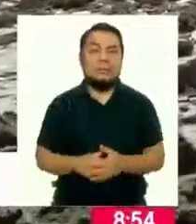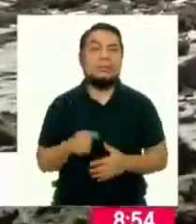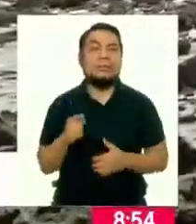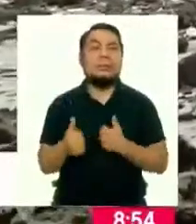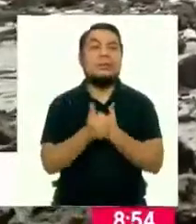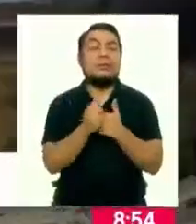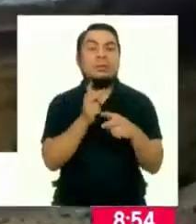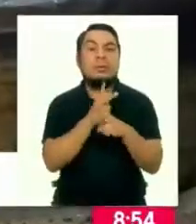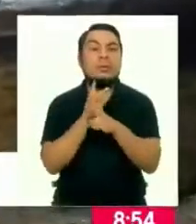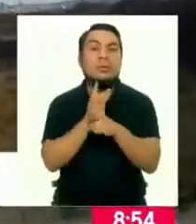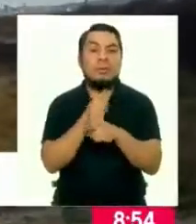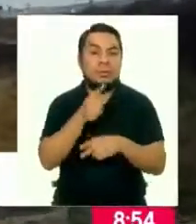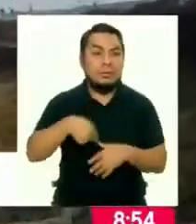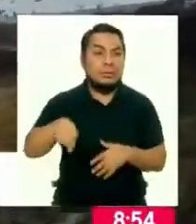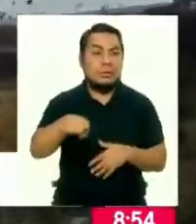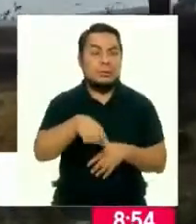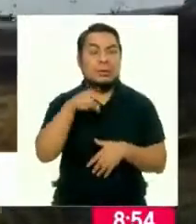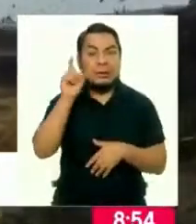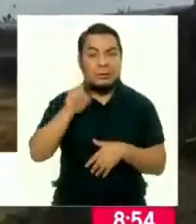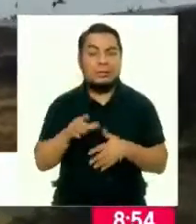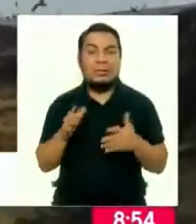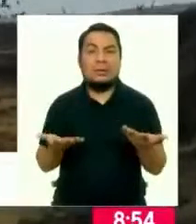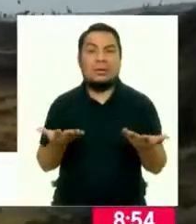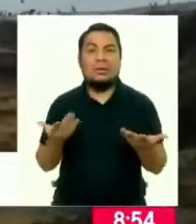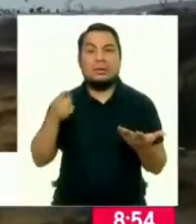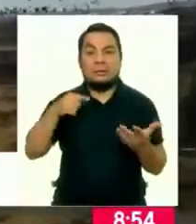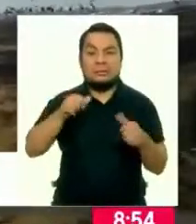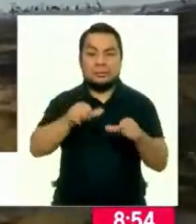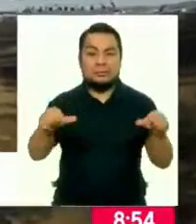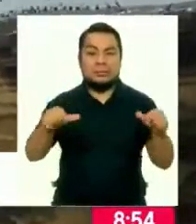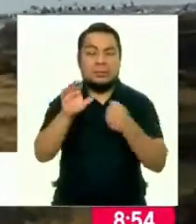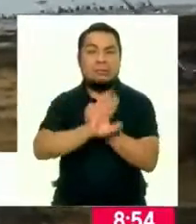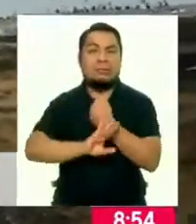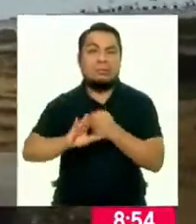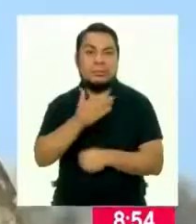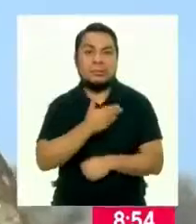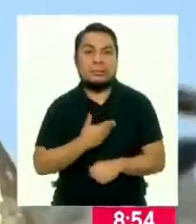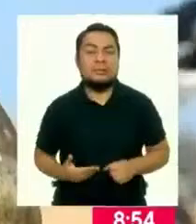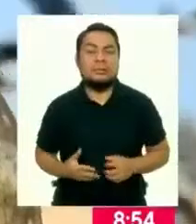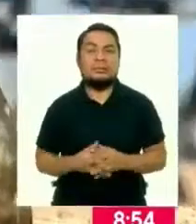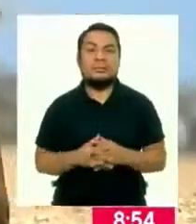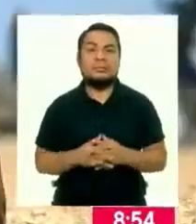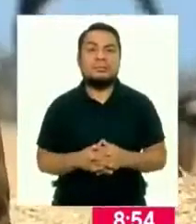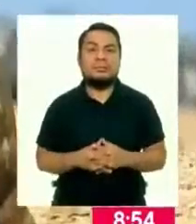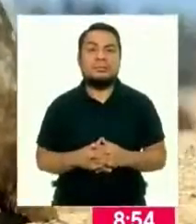ponen alerta a los límites que deben existir en un área protegida por el Estado.